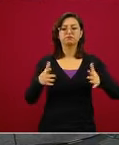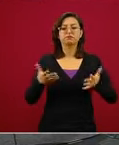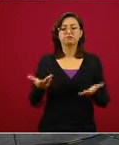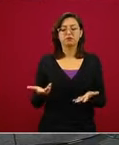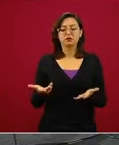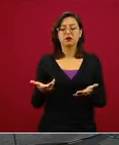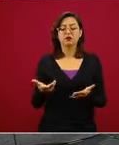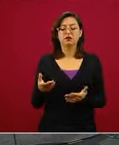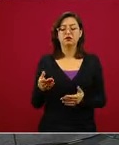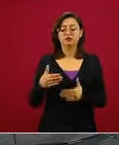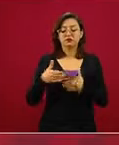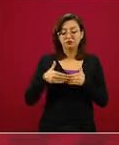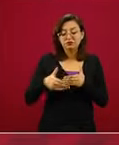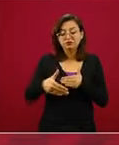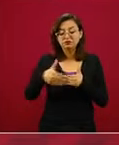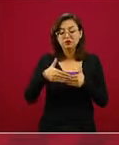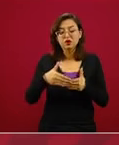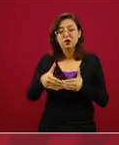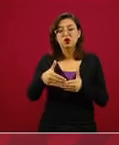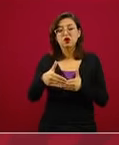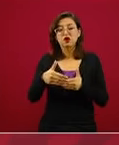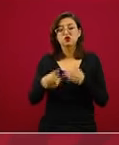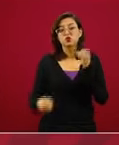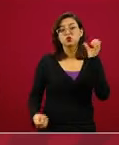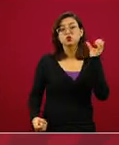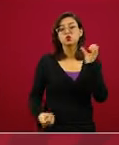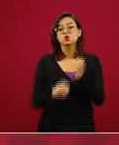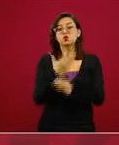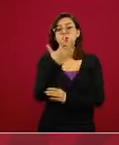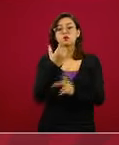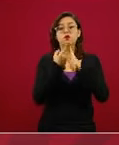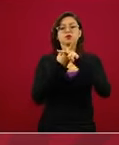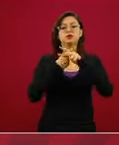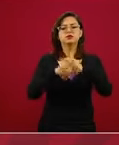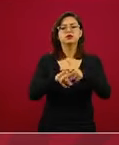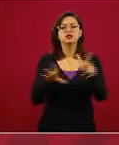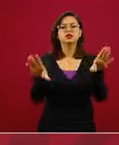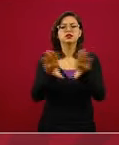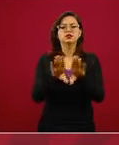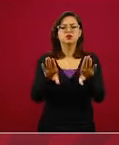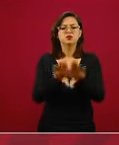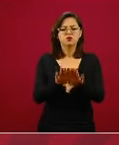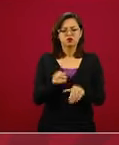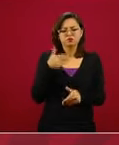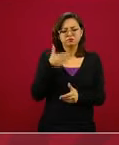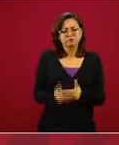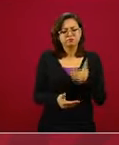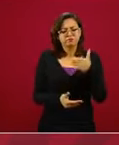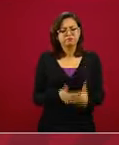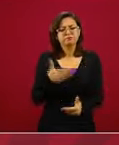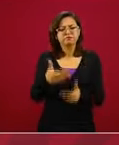nueva etapa, en qué consiste. Y vamos